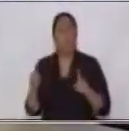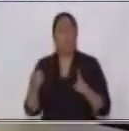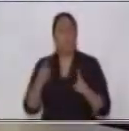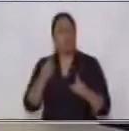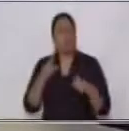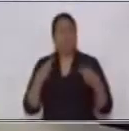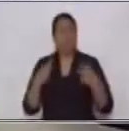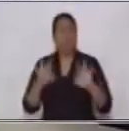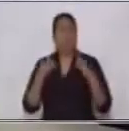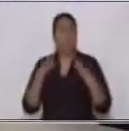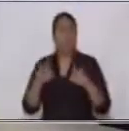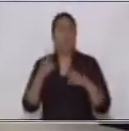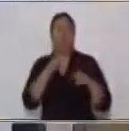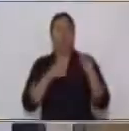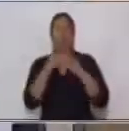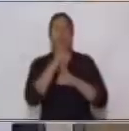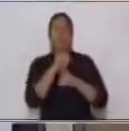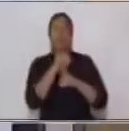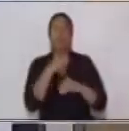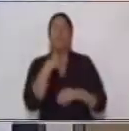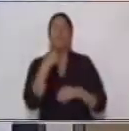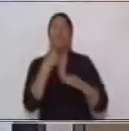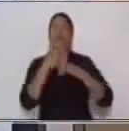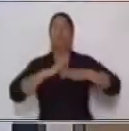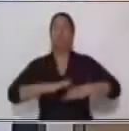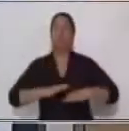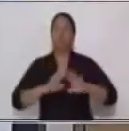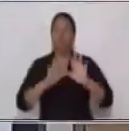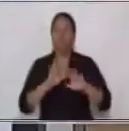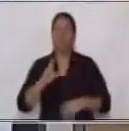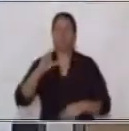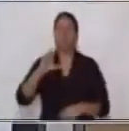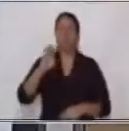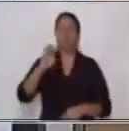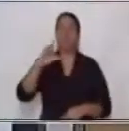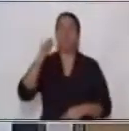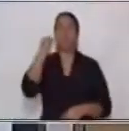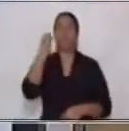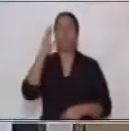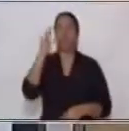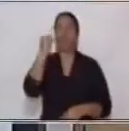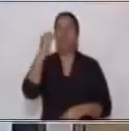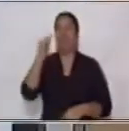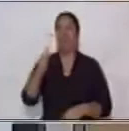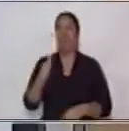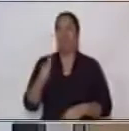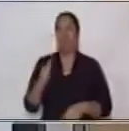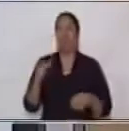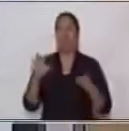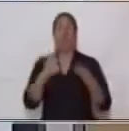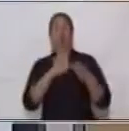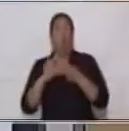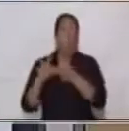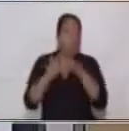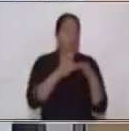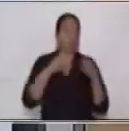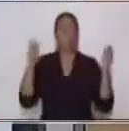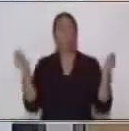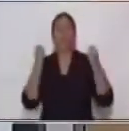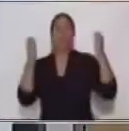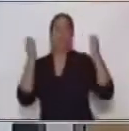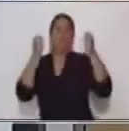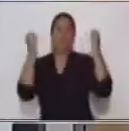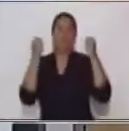cambiarla a voz pasiva Cecilia organizó la fiesta si dividimos en sujeto y predicado